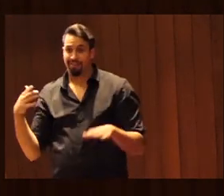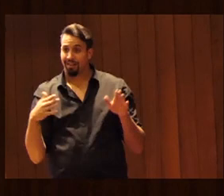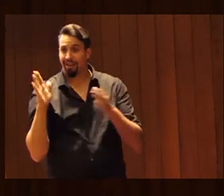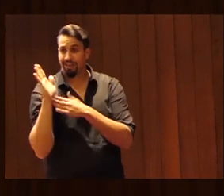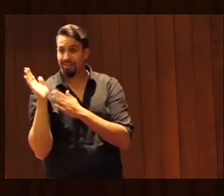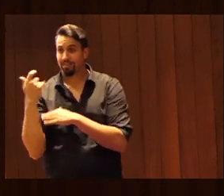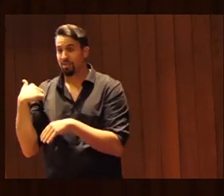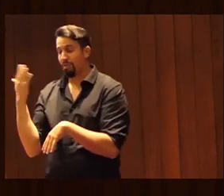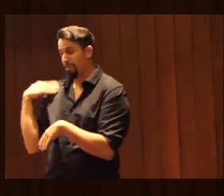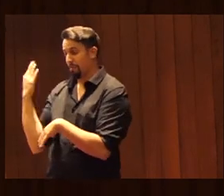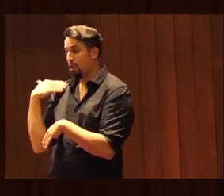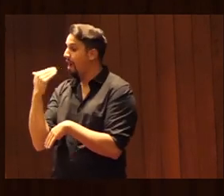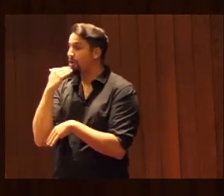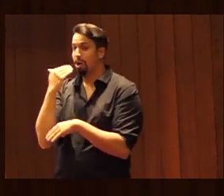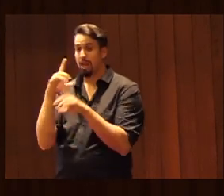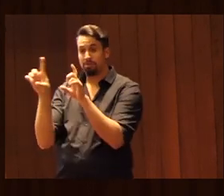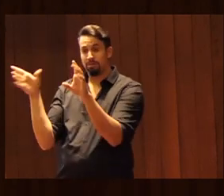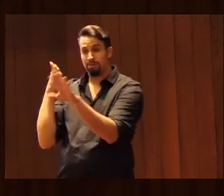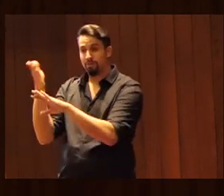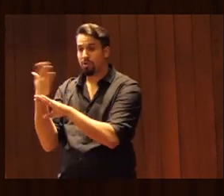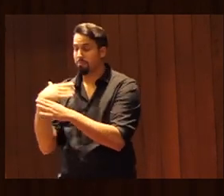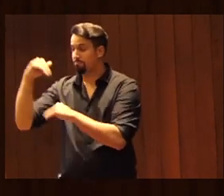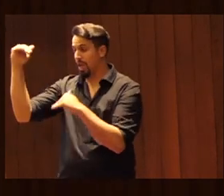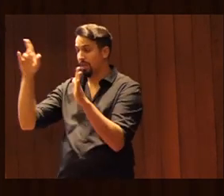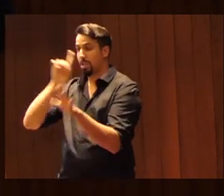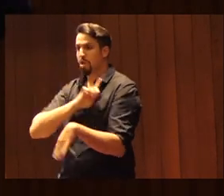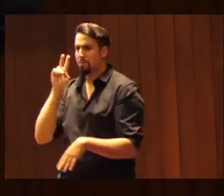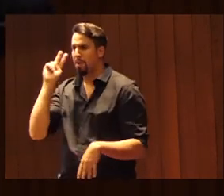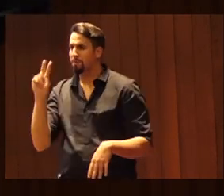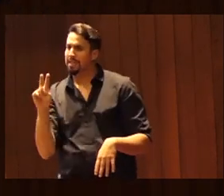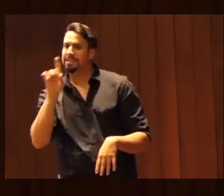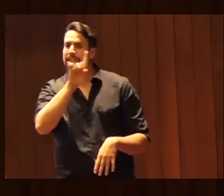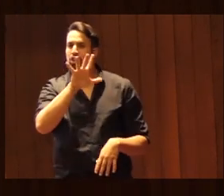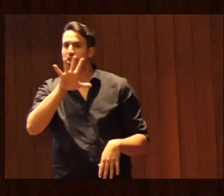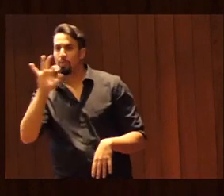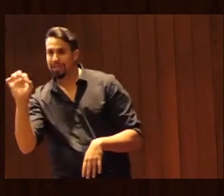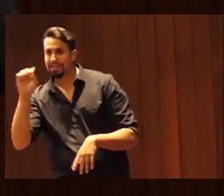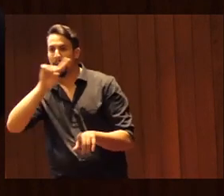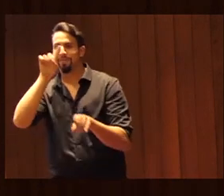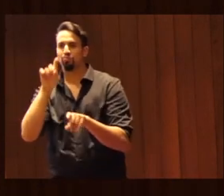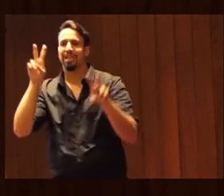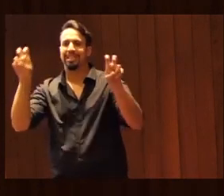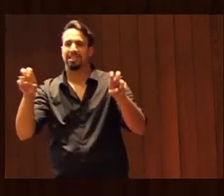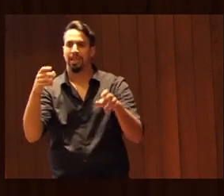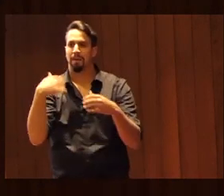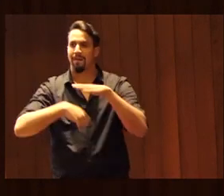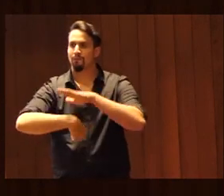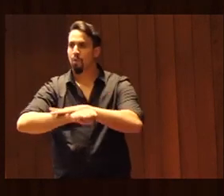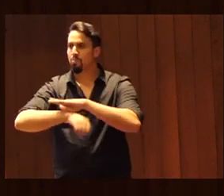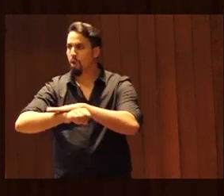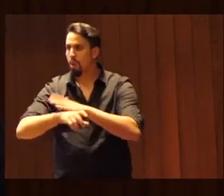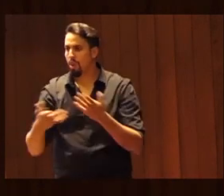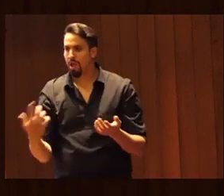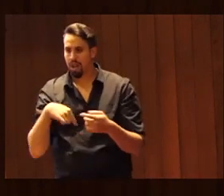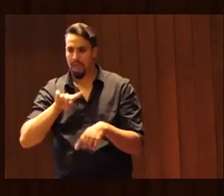yo fui a correos hace poco estaba mientras me estaban atendiendo vi 150 preguntas sobre fútbol abrí y la